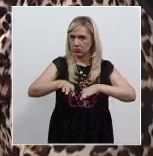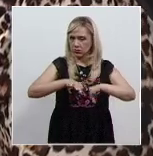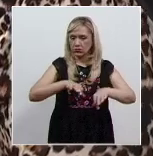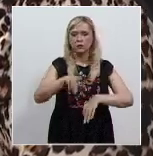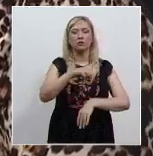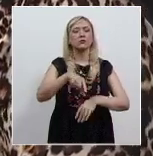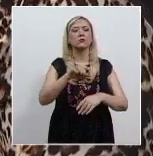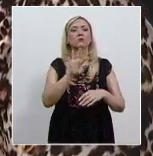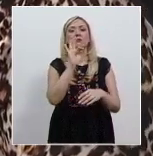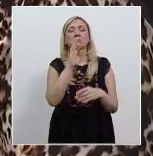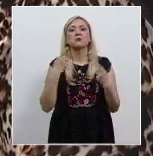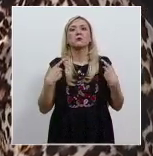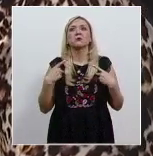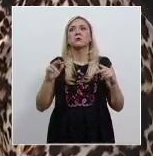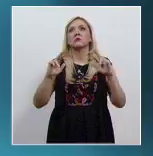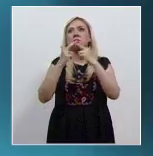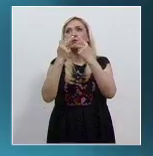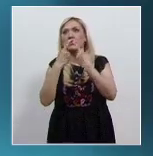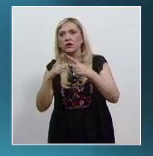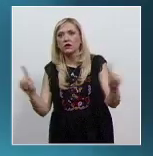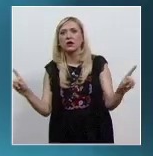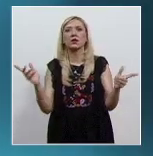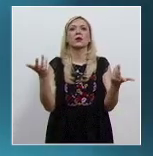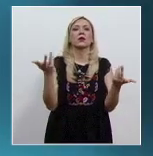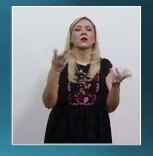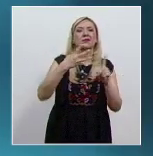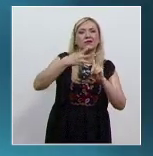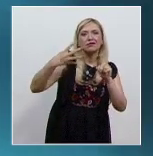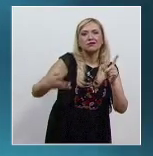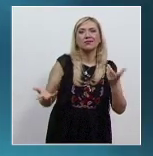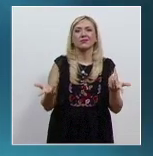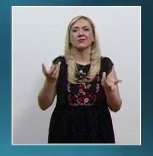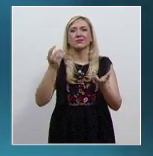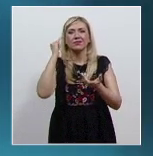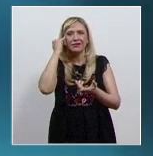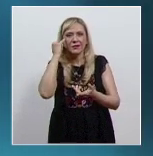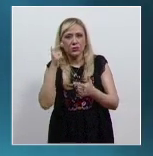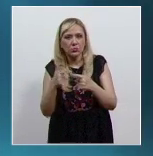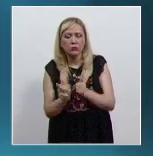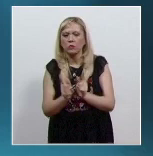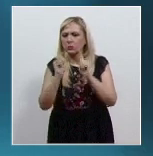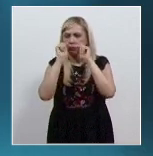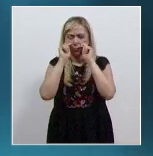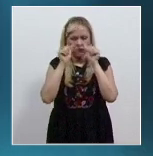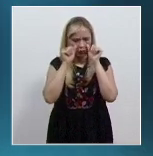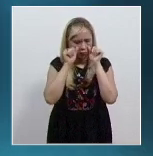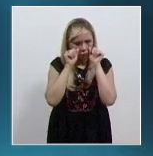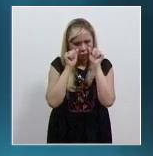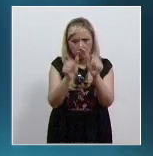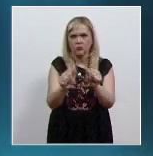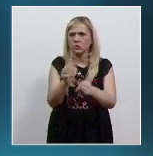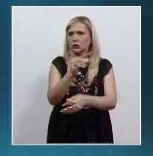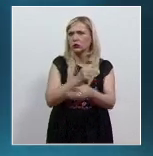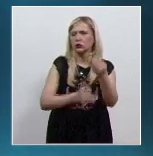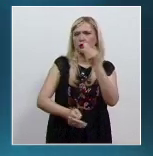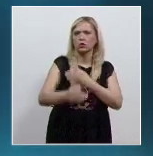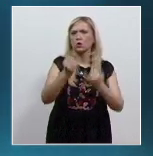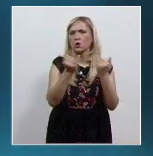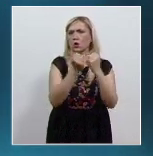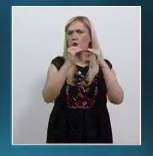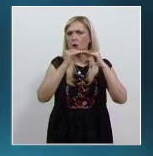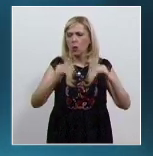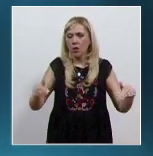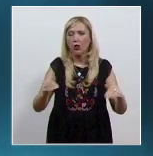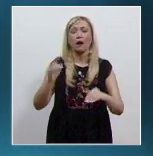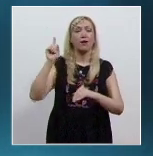apoyo y protección de sus derechos e intereses, se lanzó la campaña Hashtag Somos CJF. La campaña visibiliza por qué es